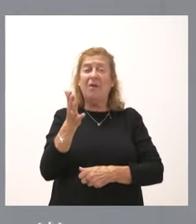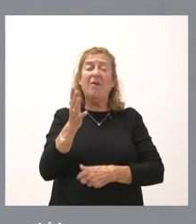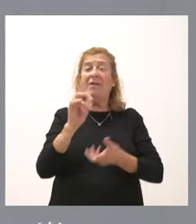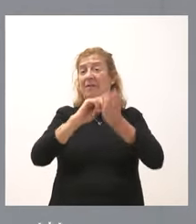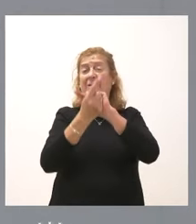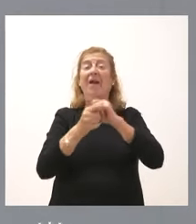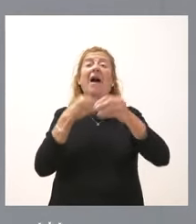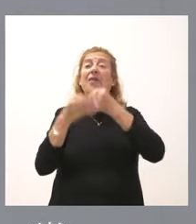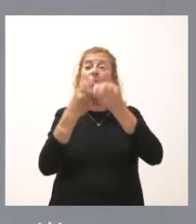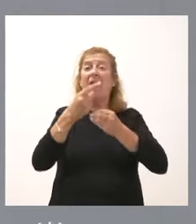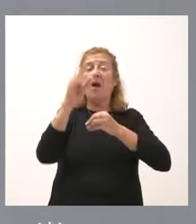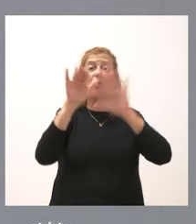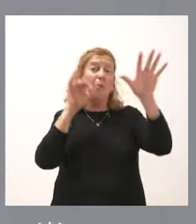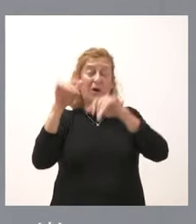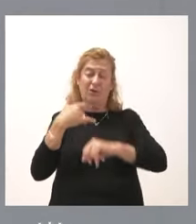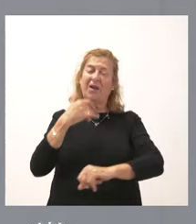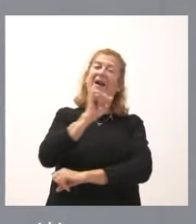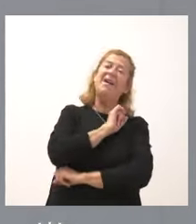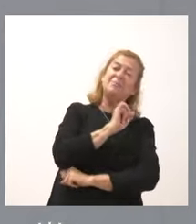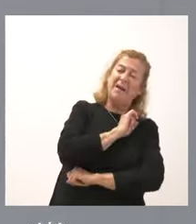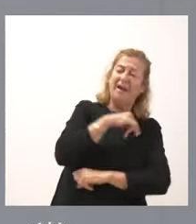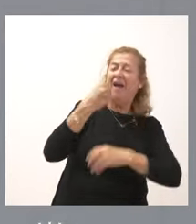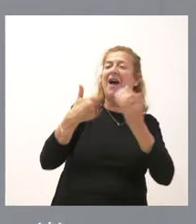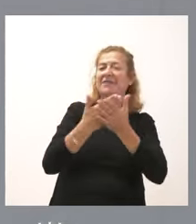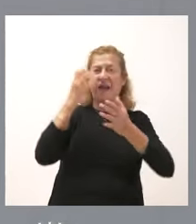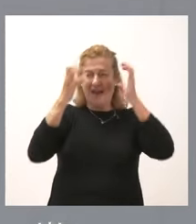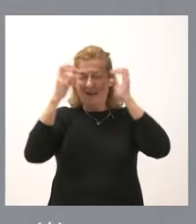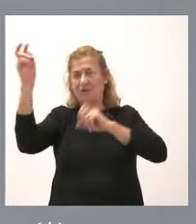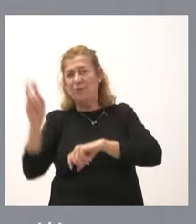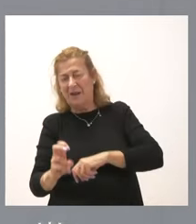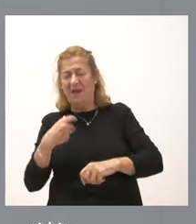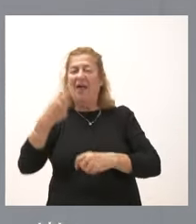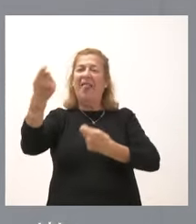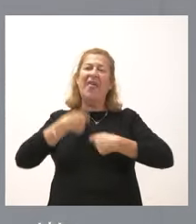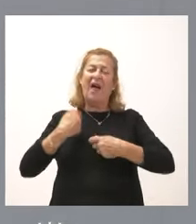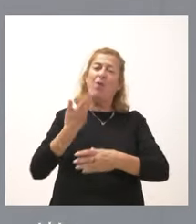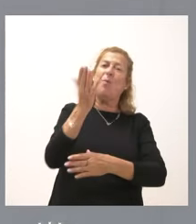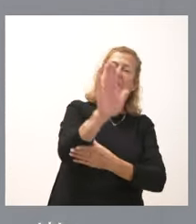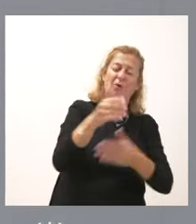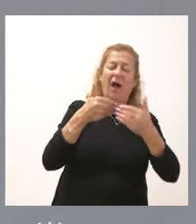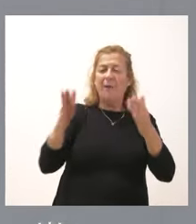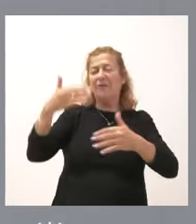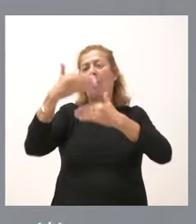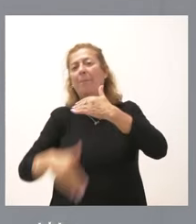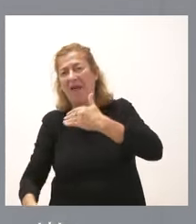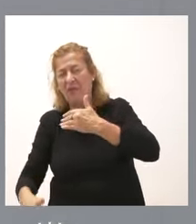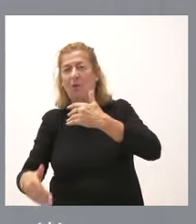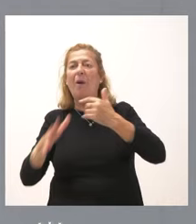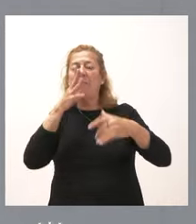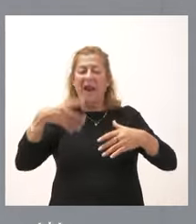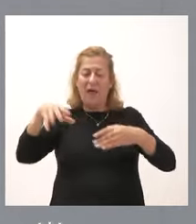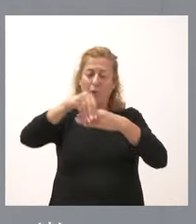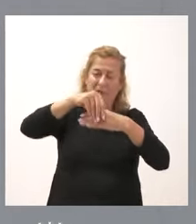una convocatoria, esperar a que los ganaderos se presenten, que presenten la documentación, luego abrir un plazo de completar esa